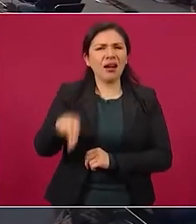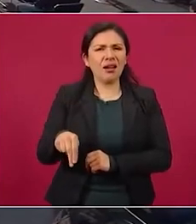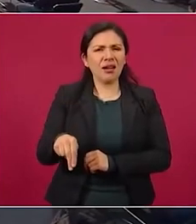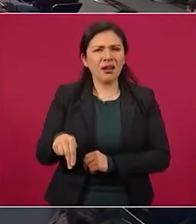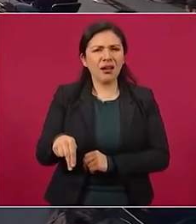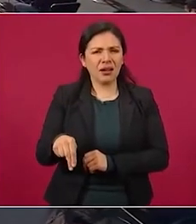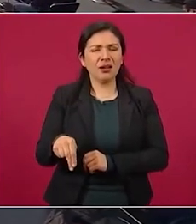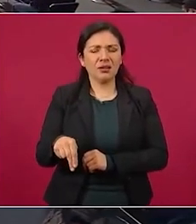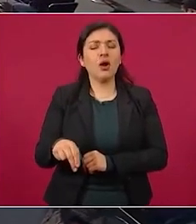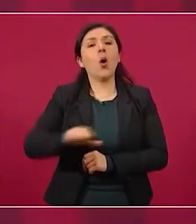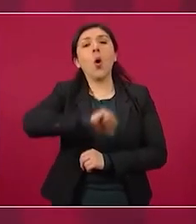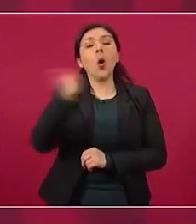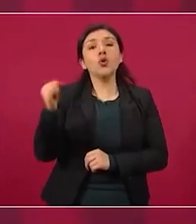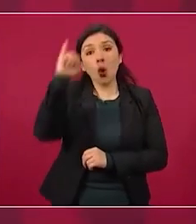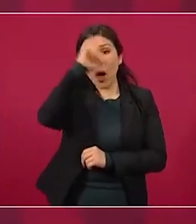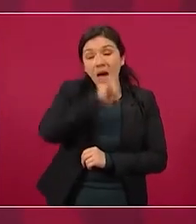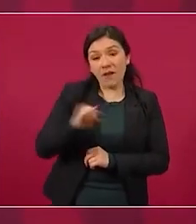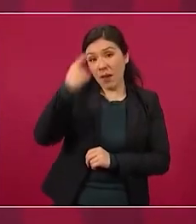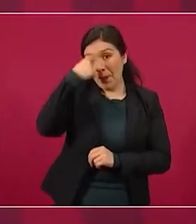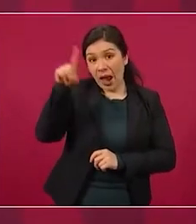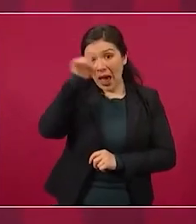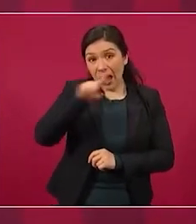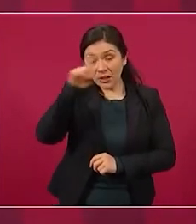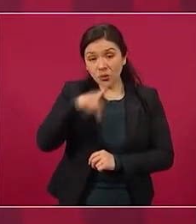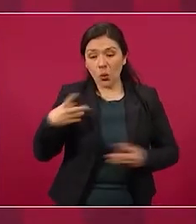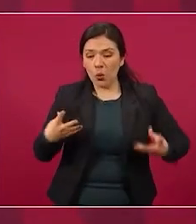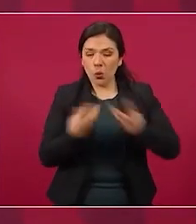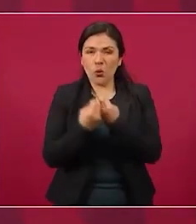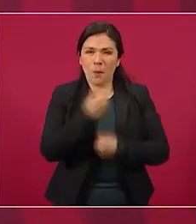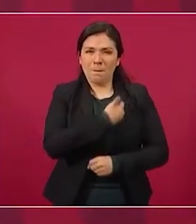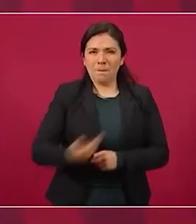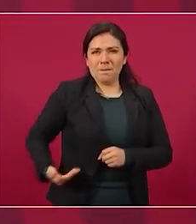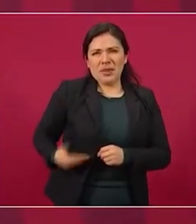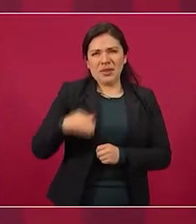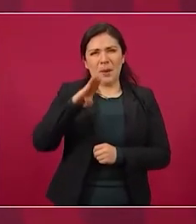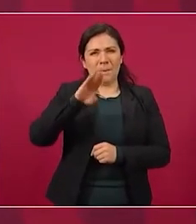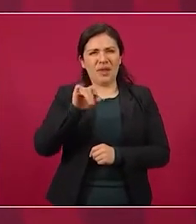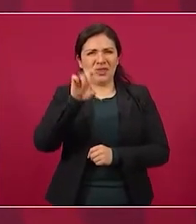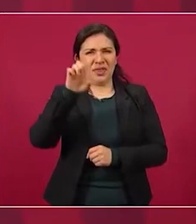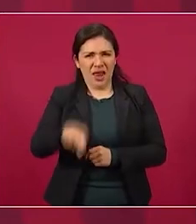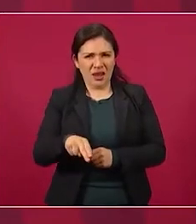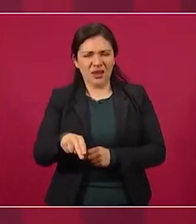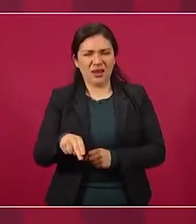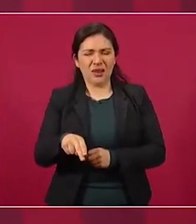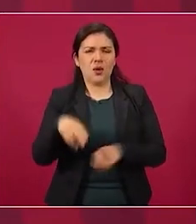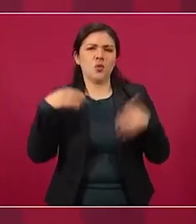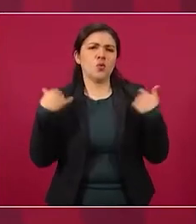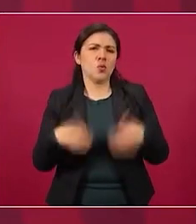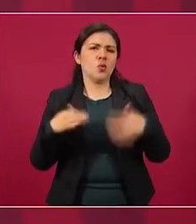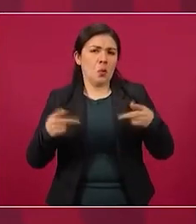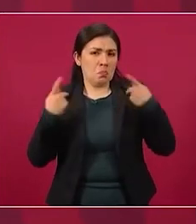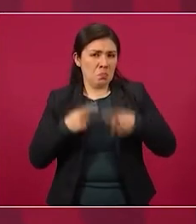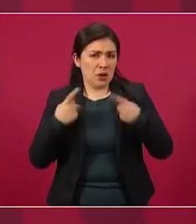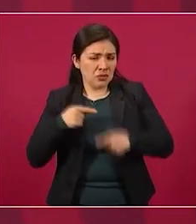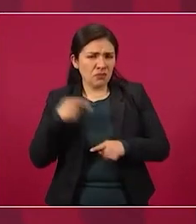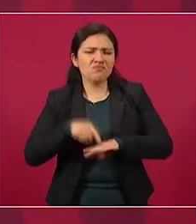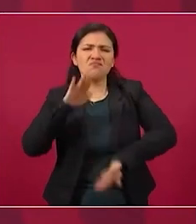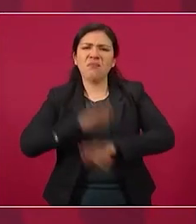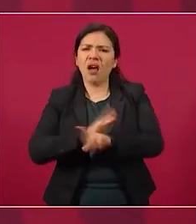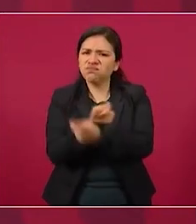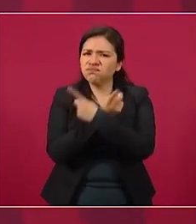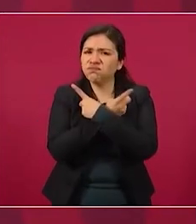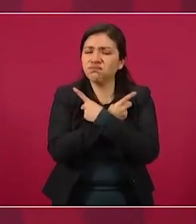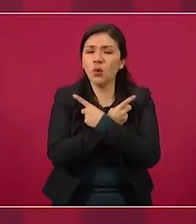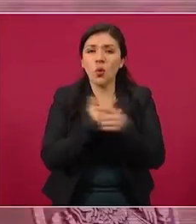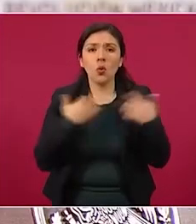el jefe de asesores del presidente Biden, Chulivan, es una gente decente,